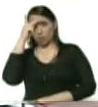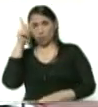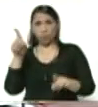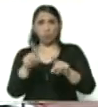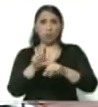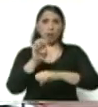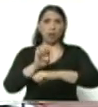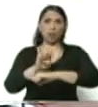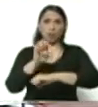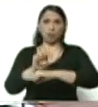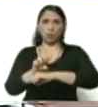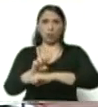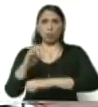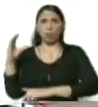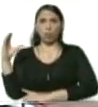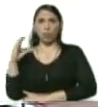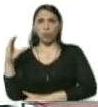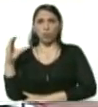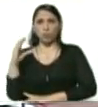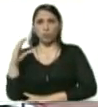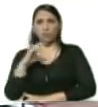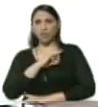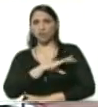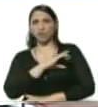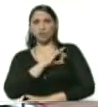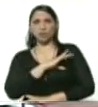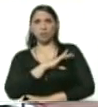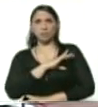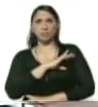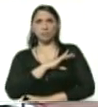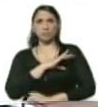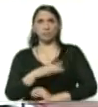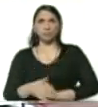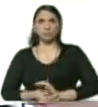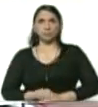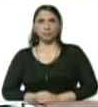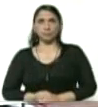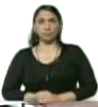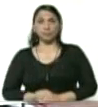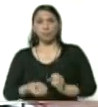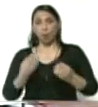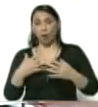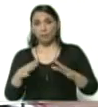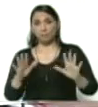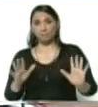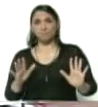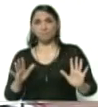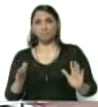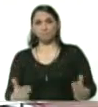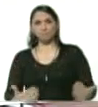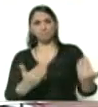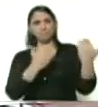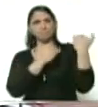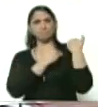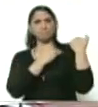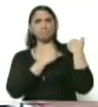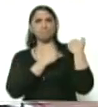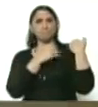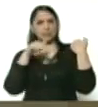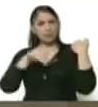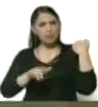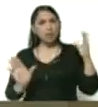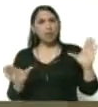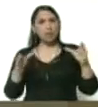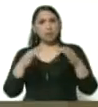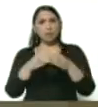Ecuador, Colombia, Chile. Así que la responsabilidad de este equipo